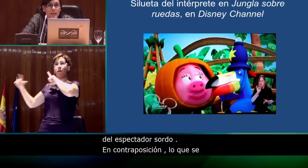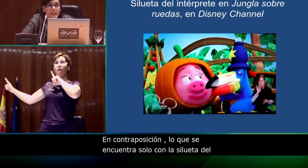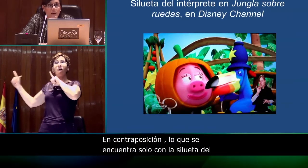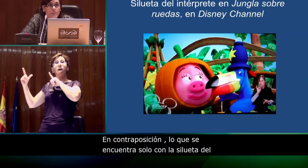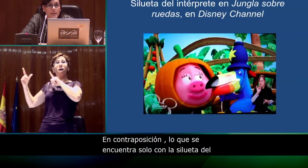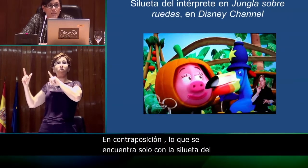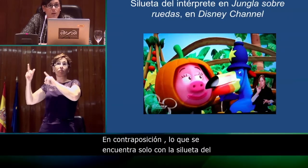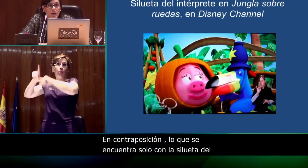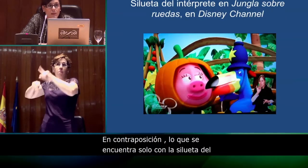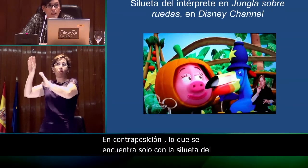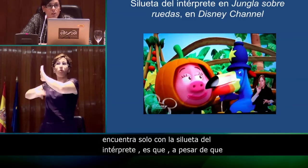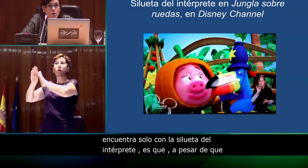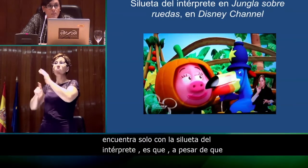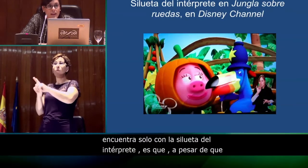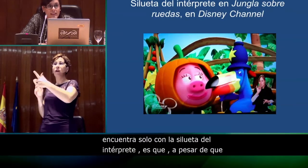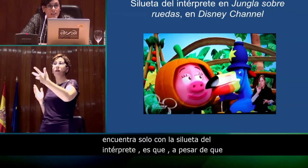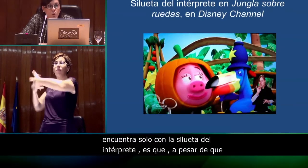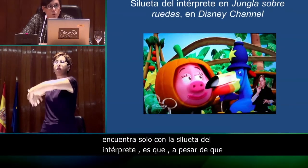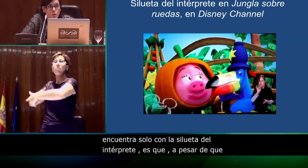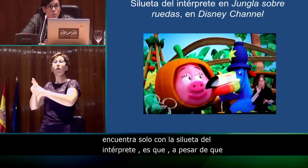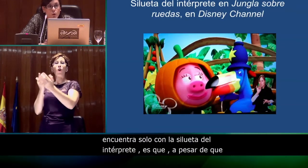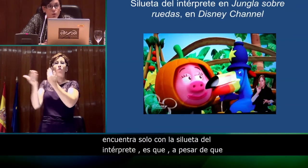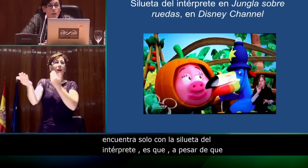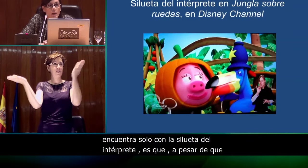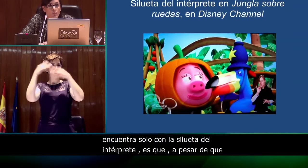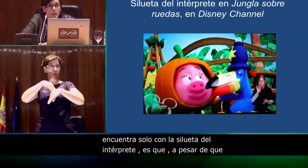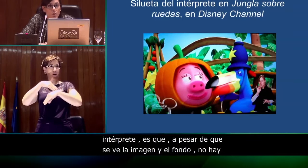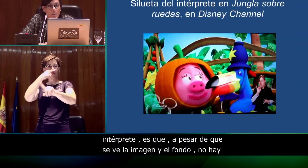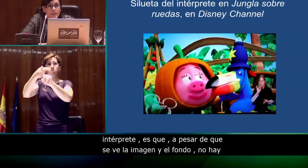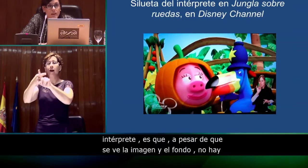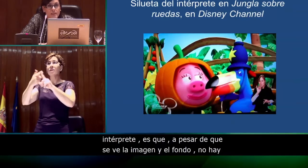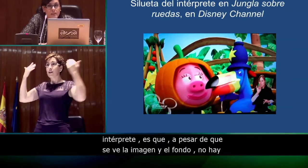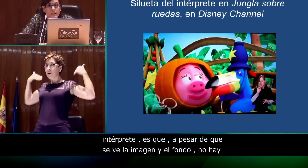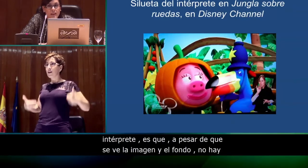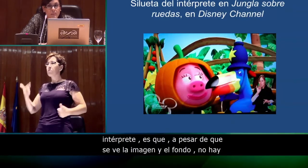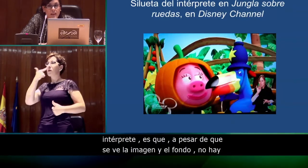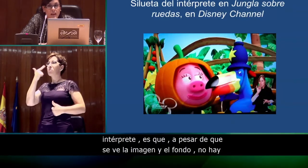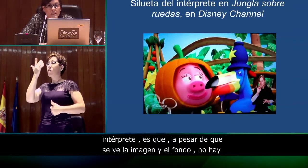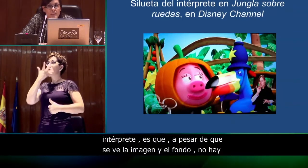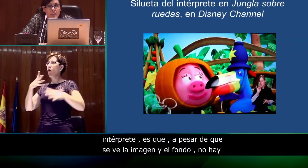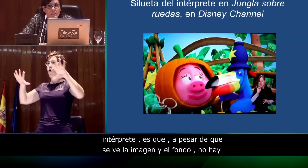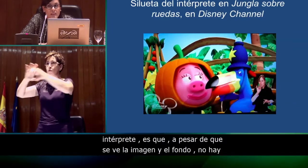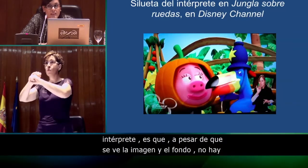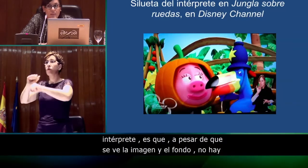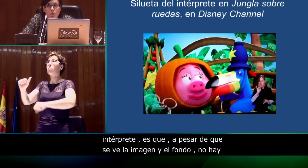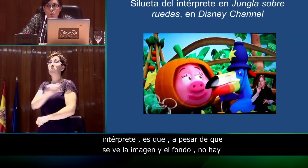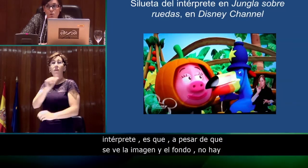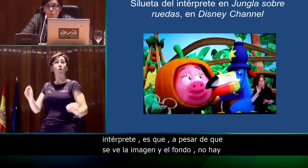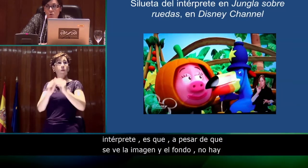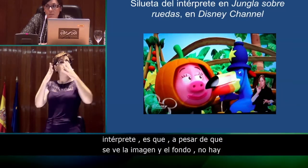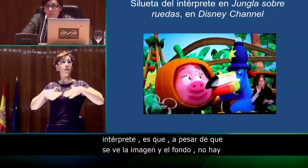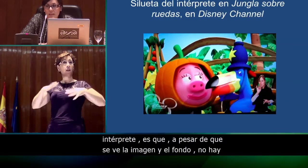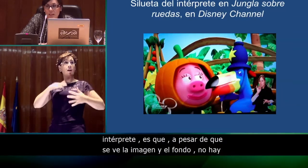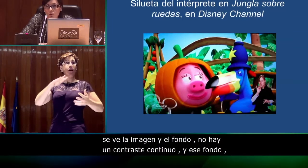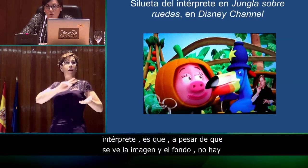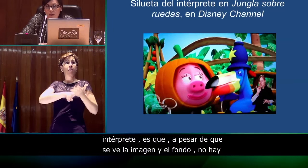en la imagen principal lo que aparece son imágenes de color oscuro, porque normalmente la vestimenta que emplea el signante es también de color oscuro,